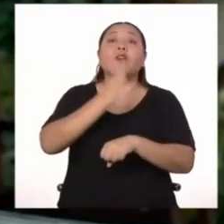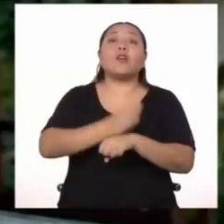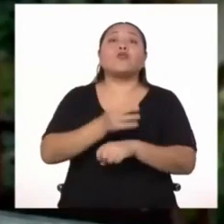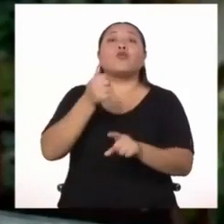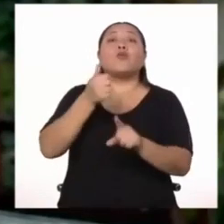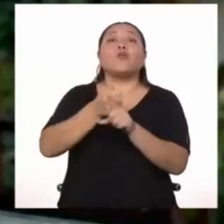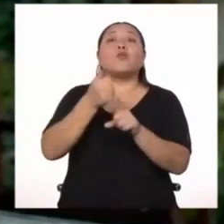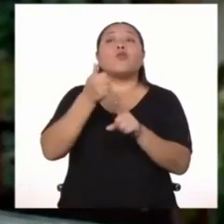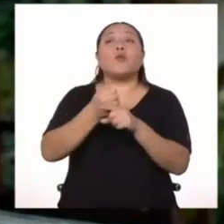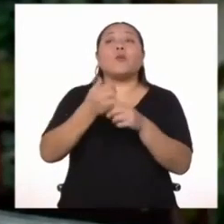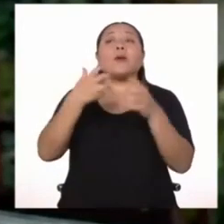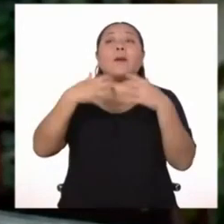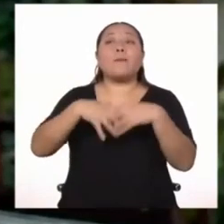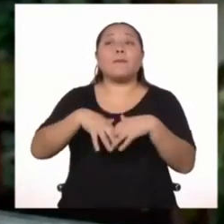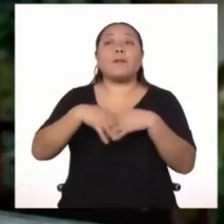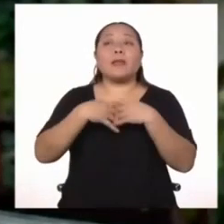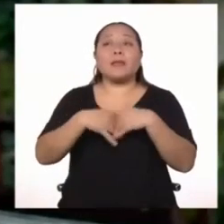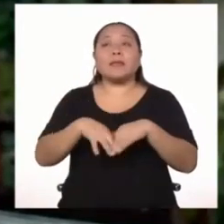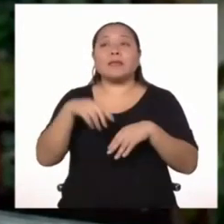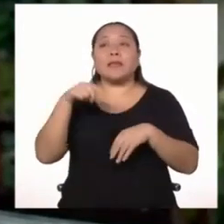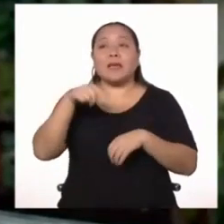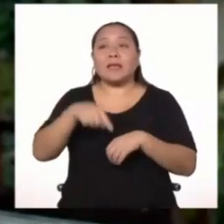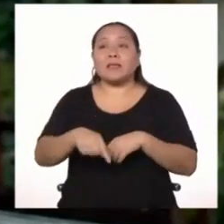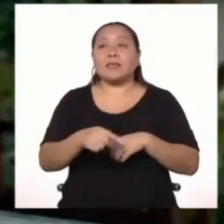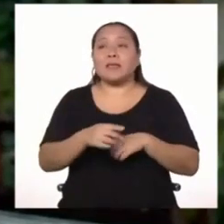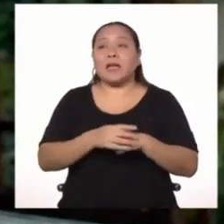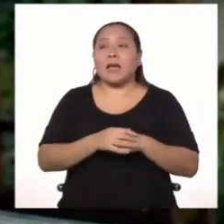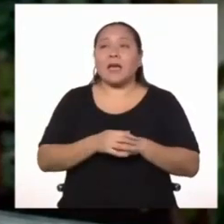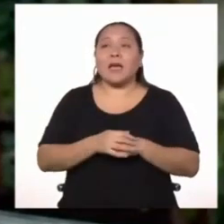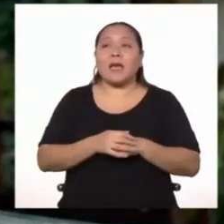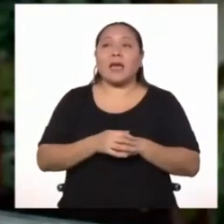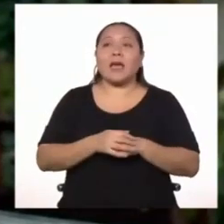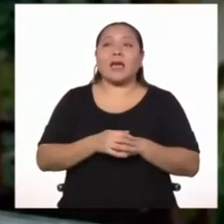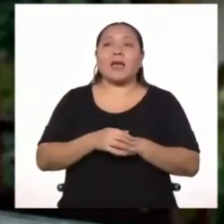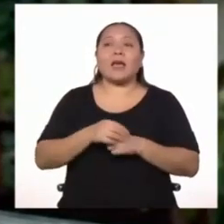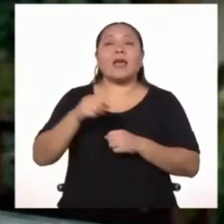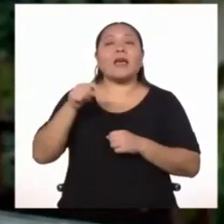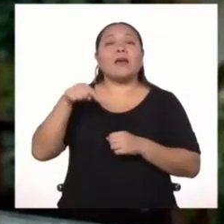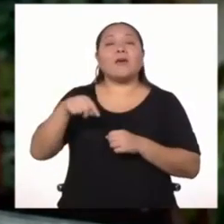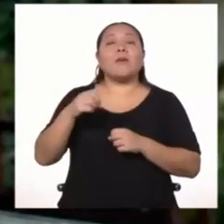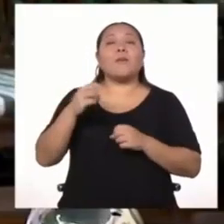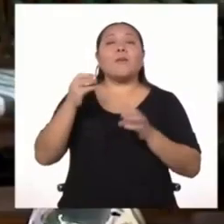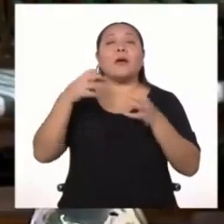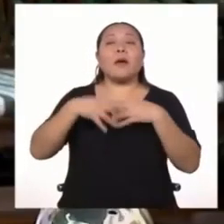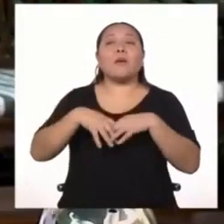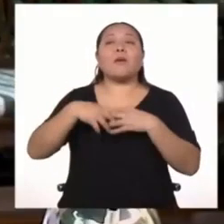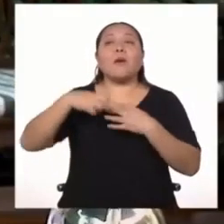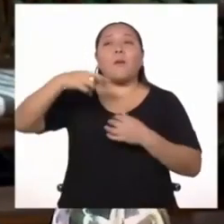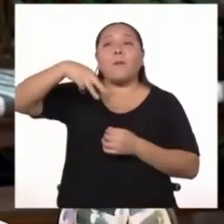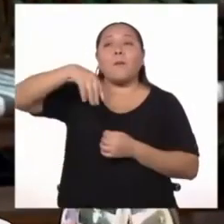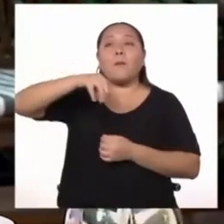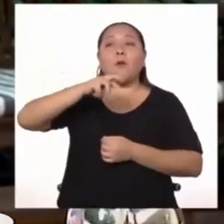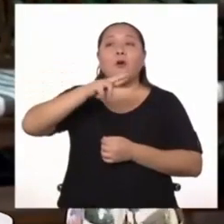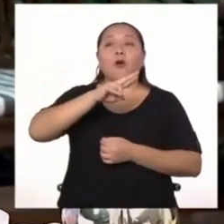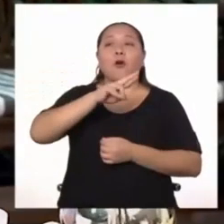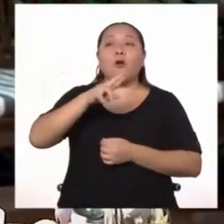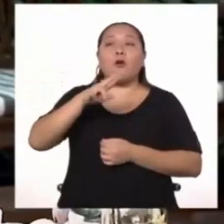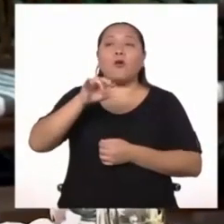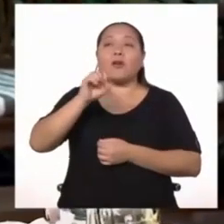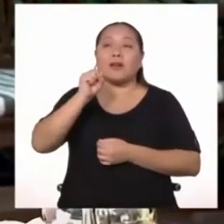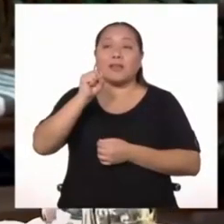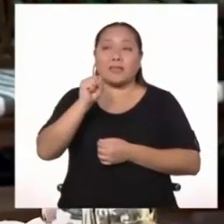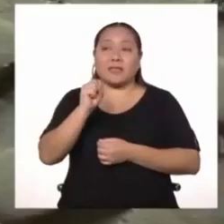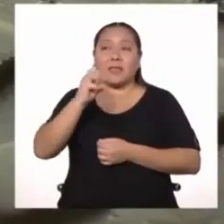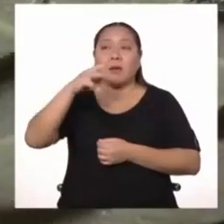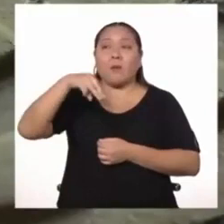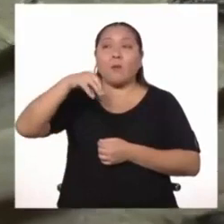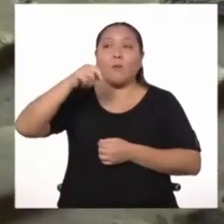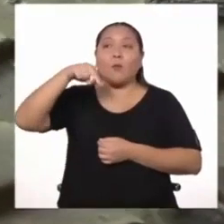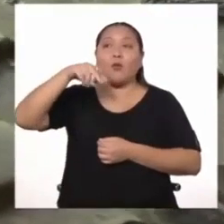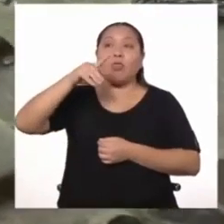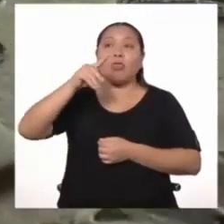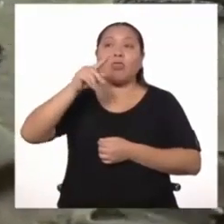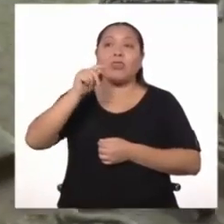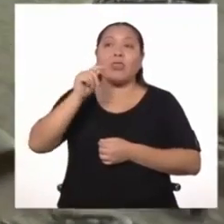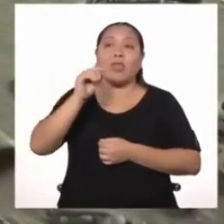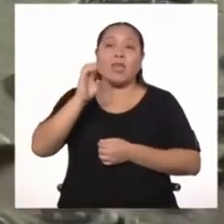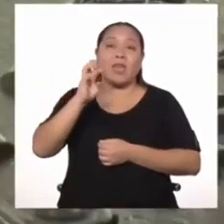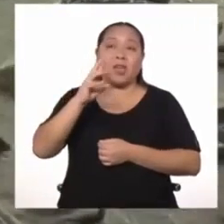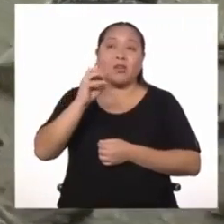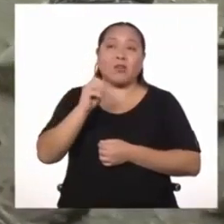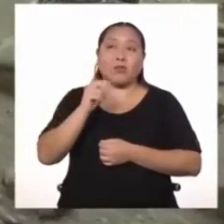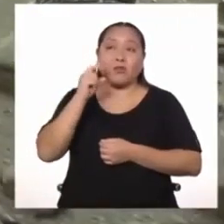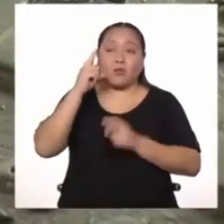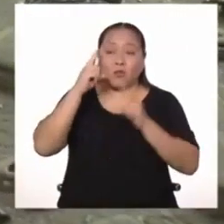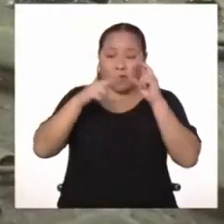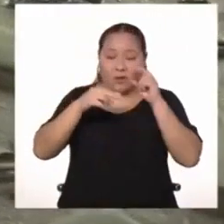compañía. compañía, esta compañía se llamó Morris y Montero. Y tú podrás ver acá, esta